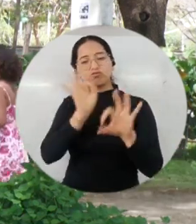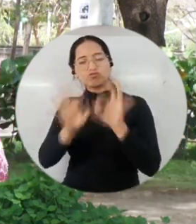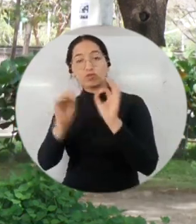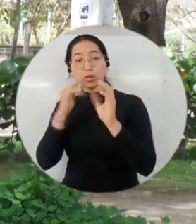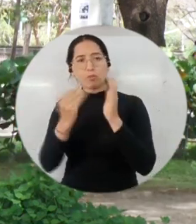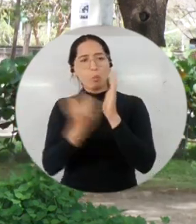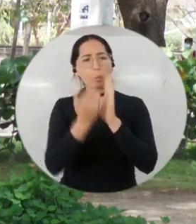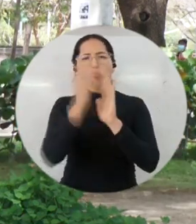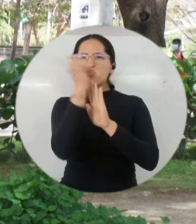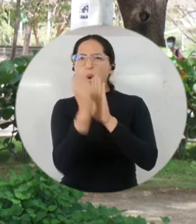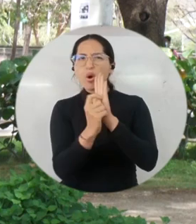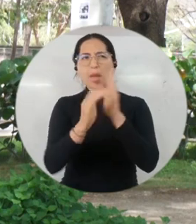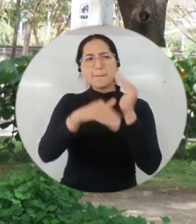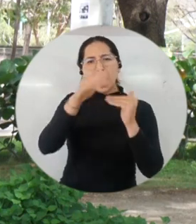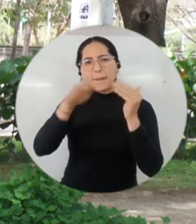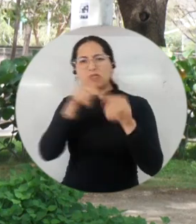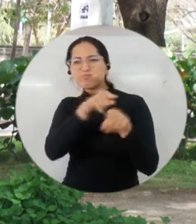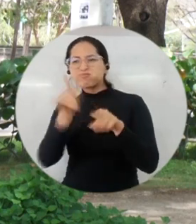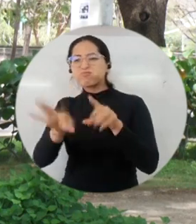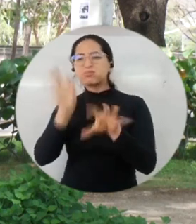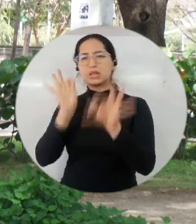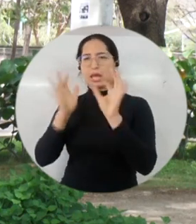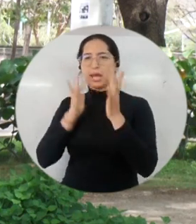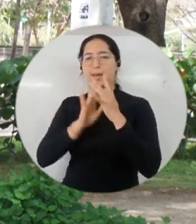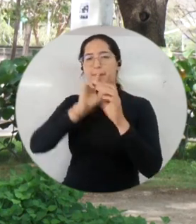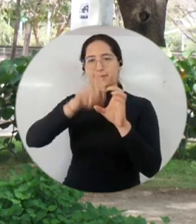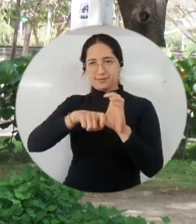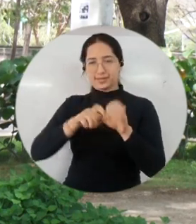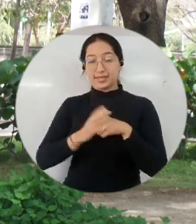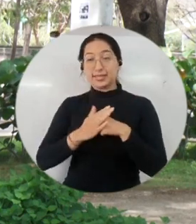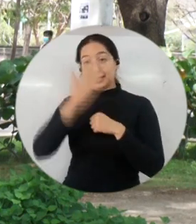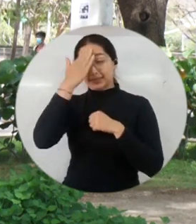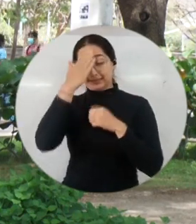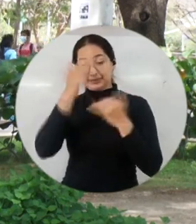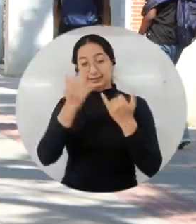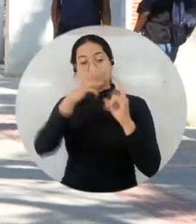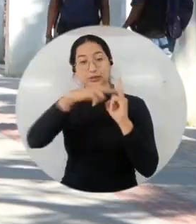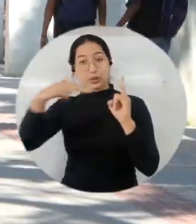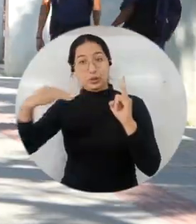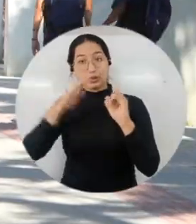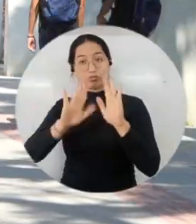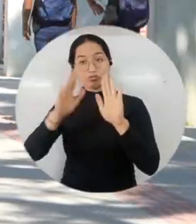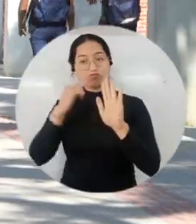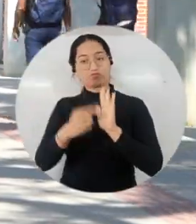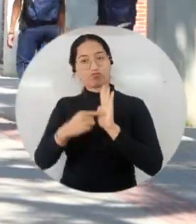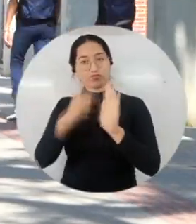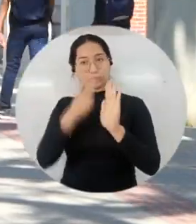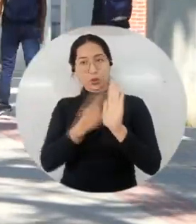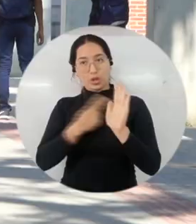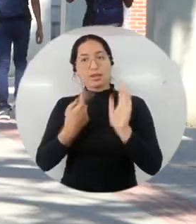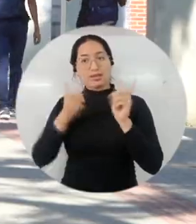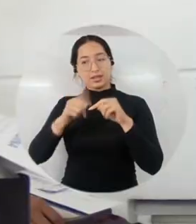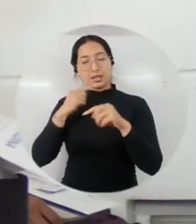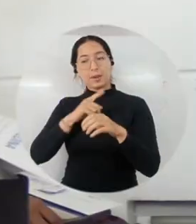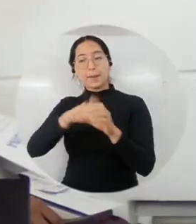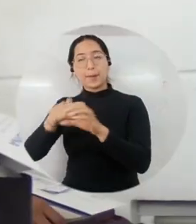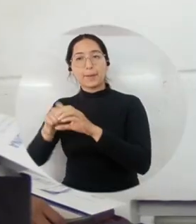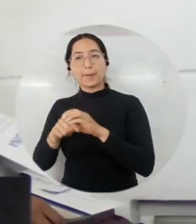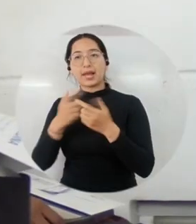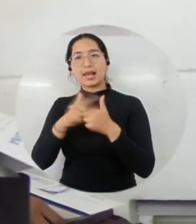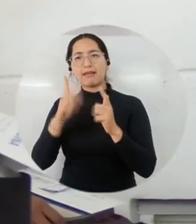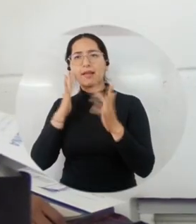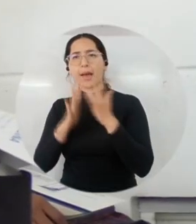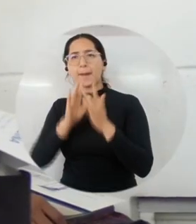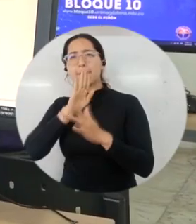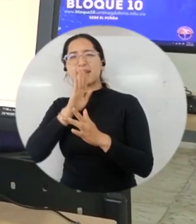donde seleccionamos los puntares más altos en cada uno de los programas que ofrece la universidad. Cabe resaltar que Unimagdalena, en su compromiso con la